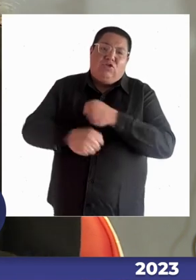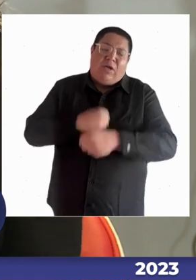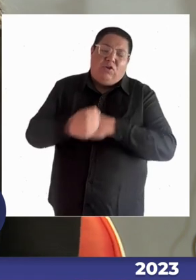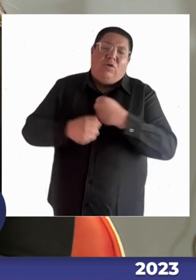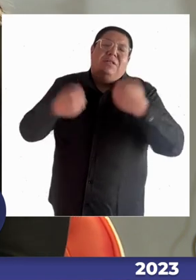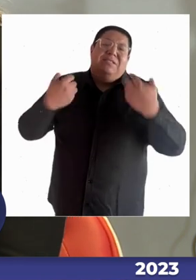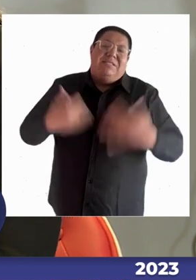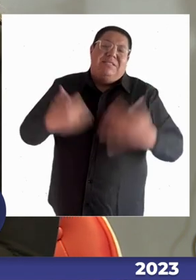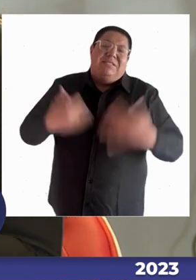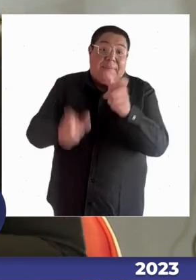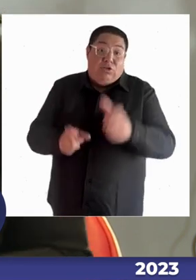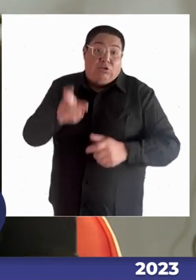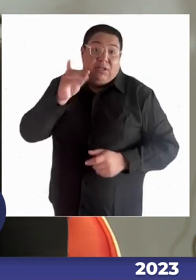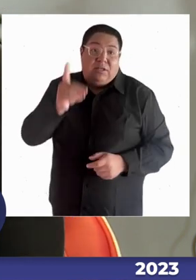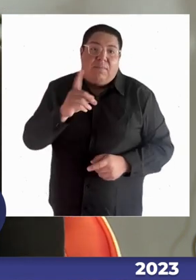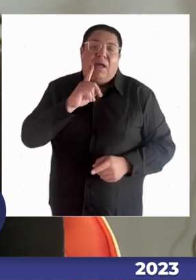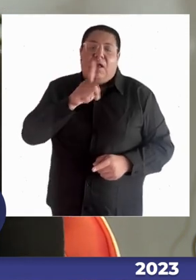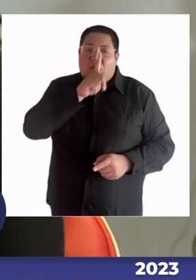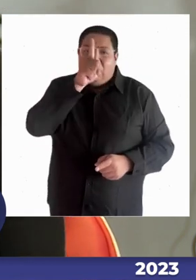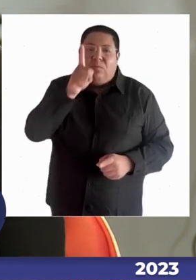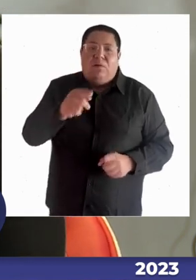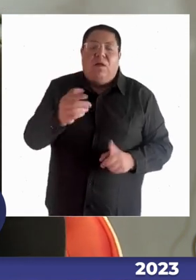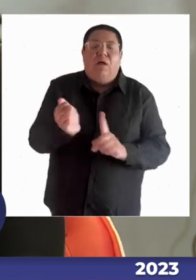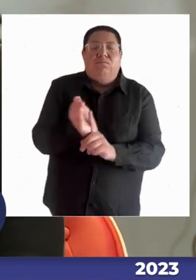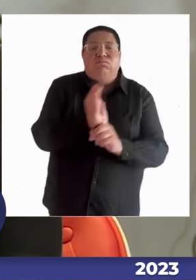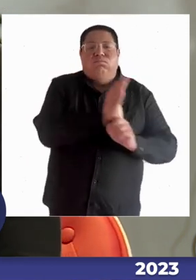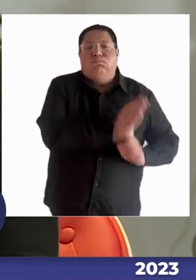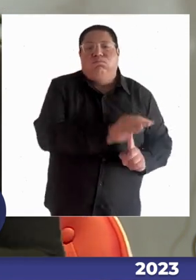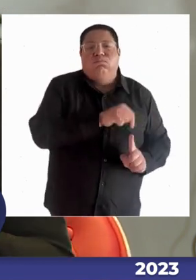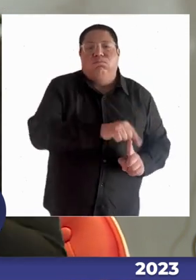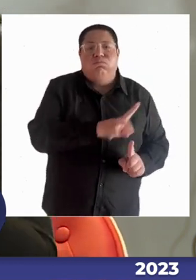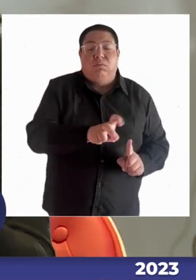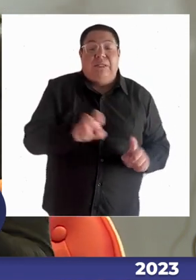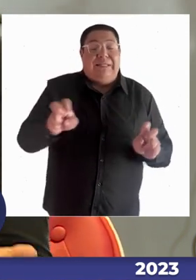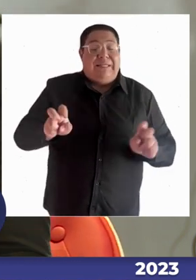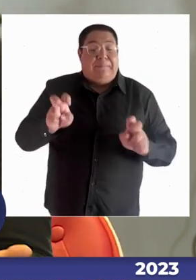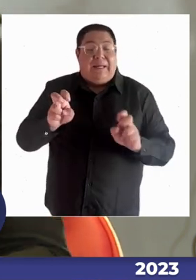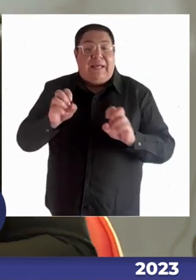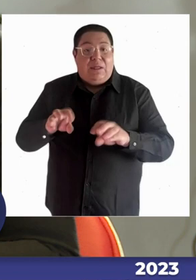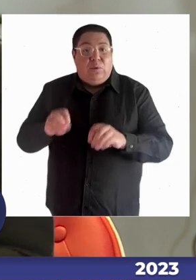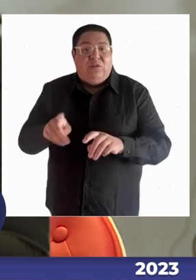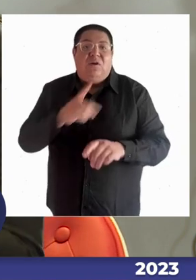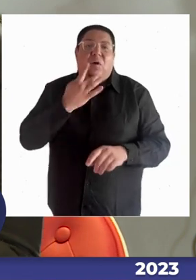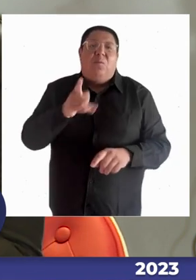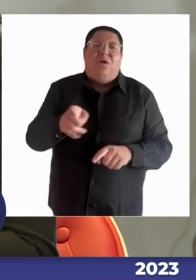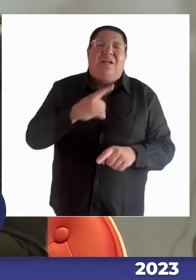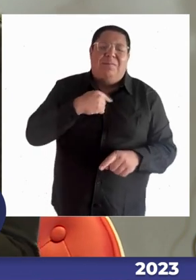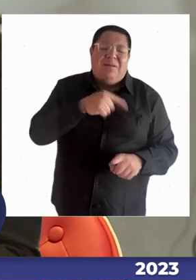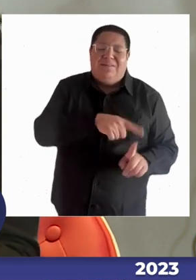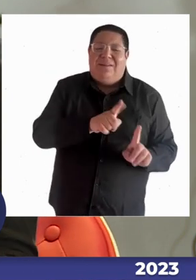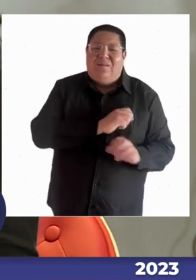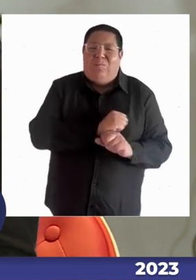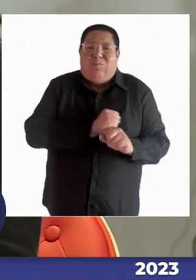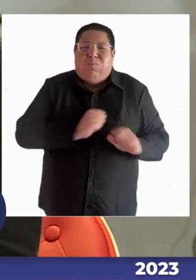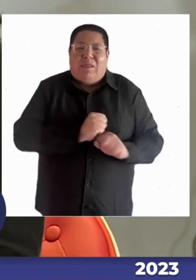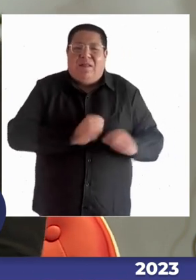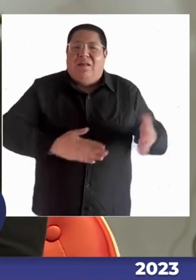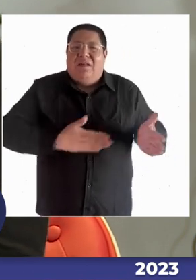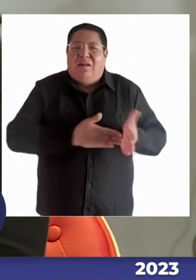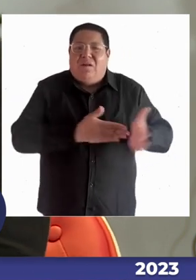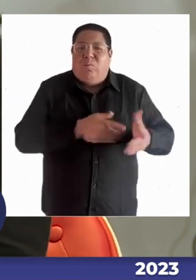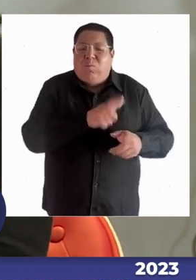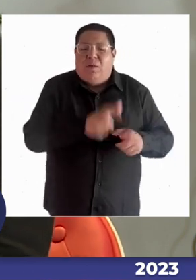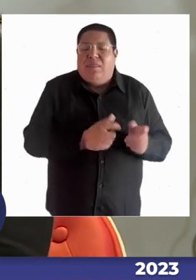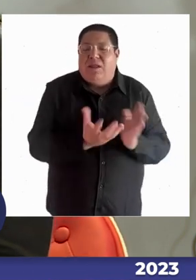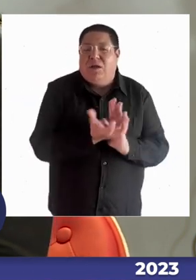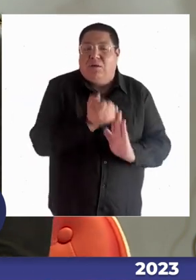fueron ocultadas o fueron marginadas incluso de los procesos educativos porque había pocas expectativas del desarrollo y del logro que podían tener en términos